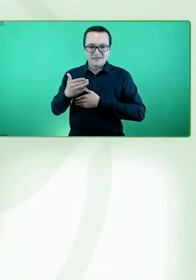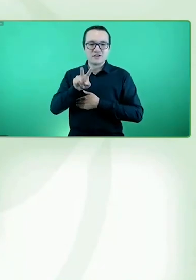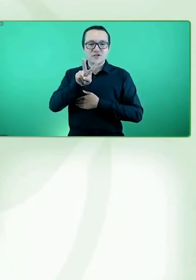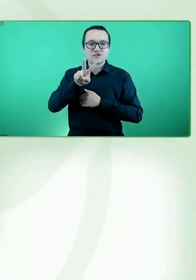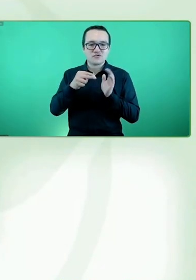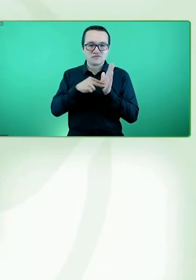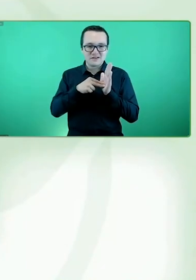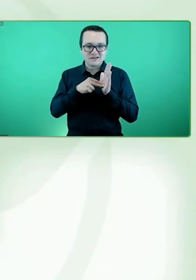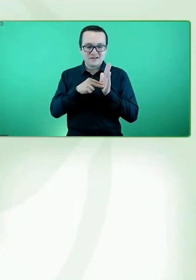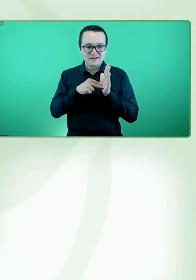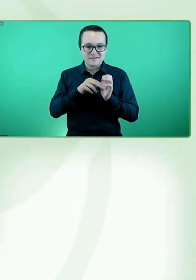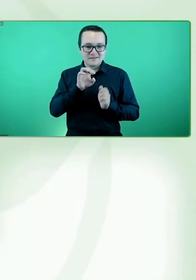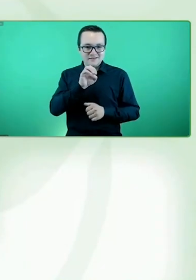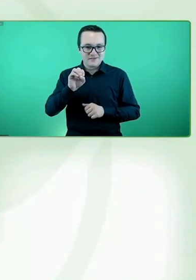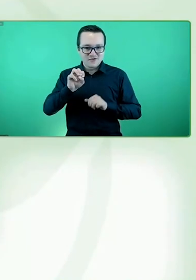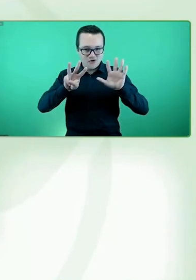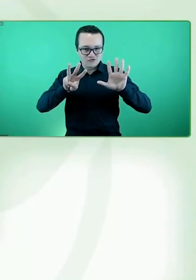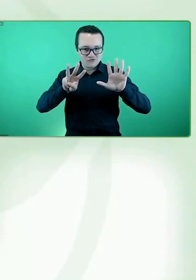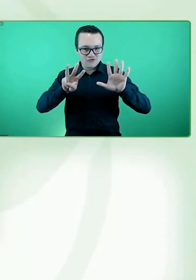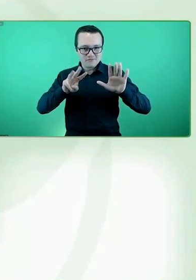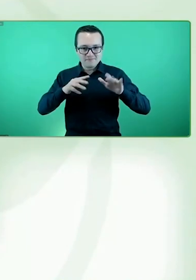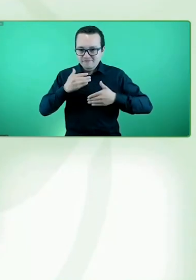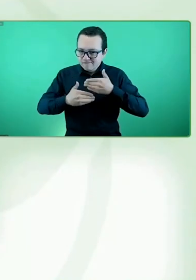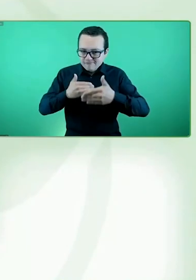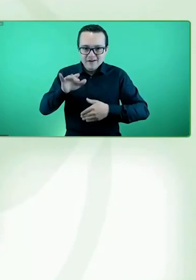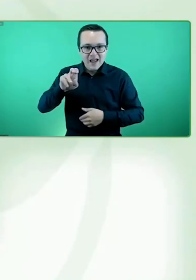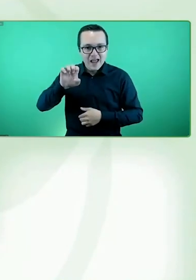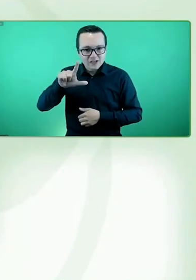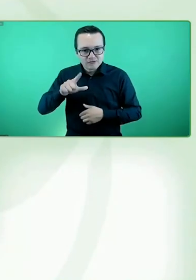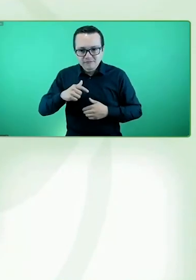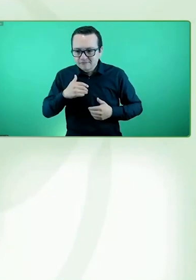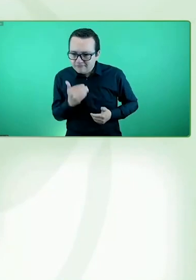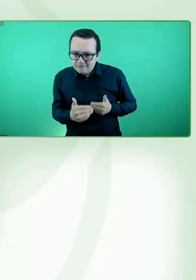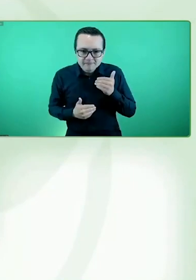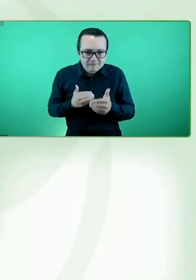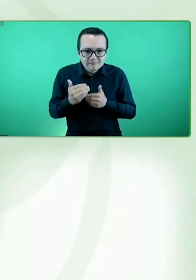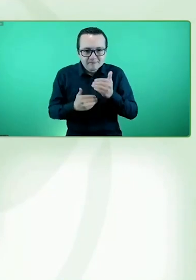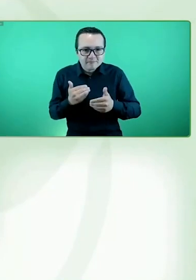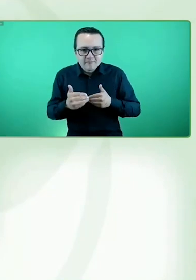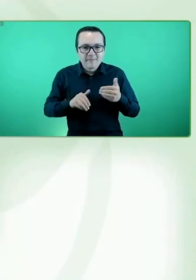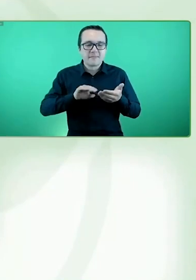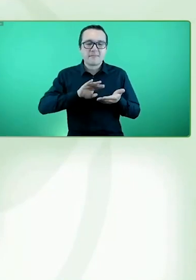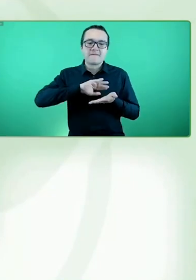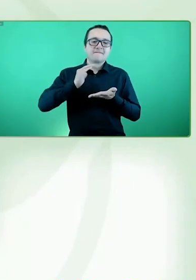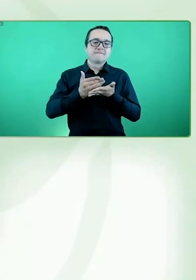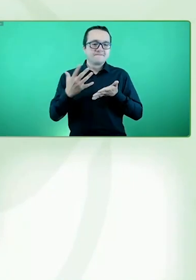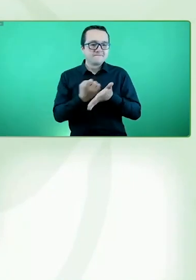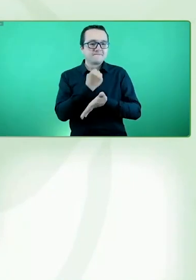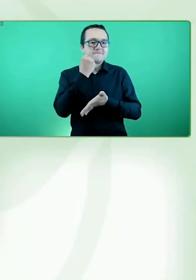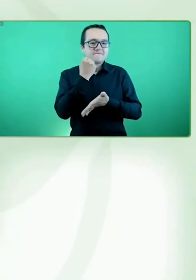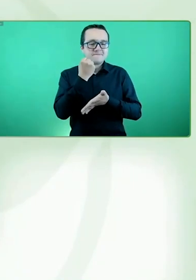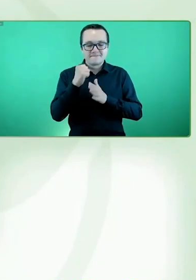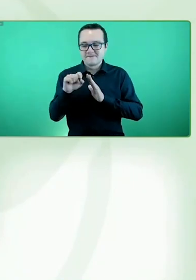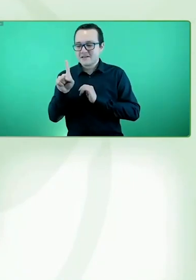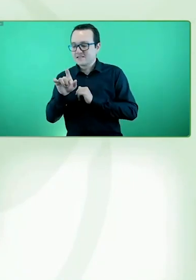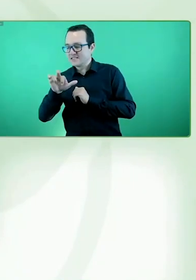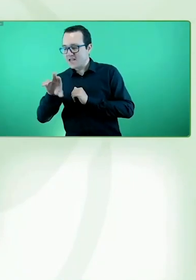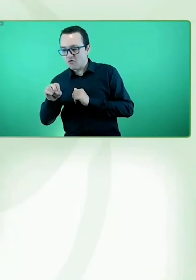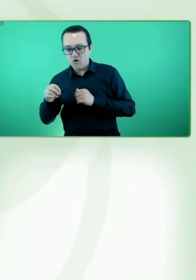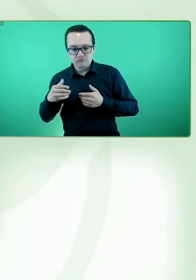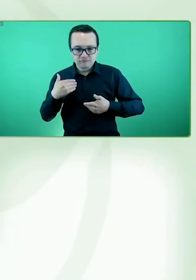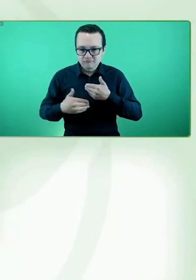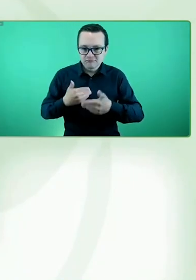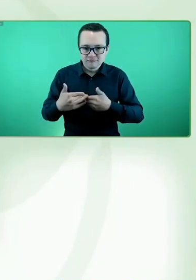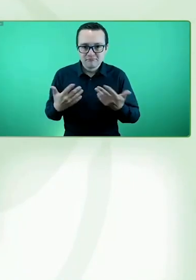Hemos tenido la oportunidad en estos cuatro años de publicar y difundir mucho material del que ya existe en Ciro Project en